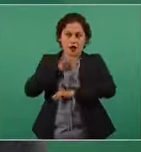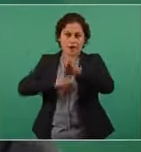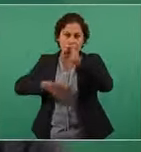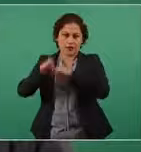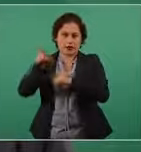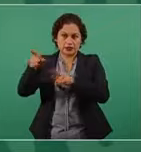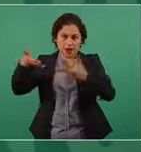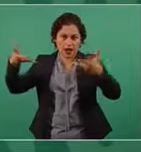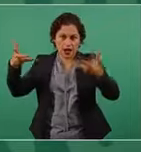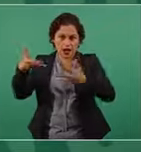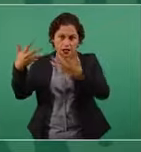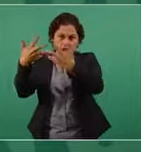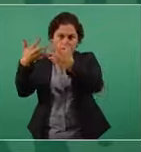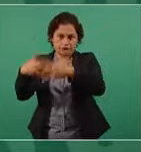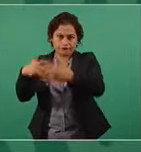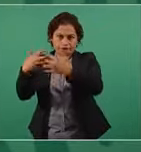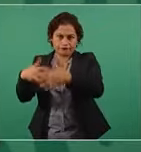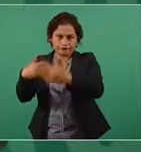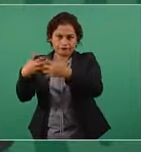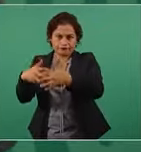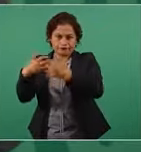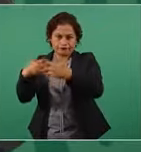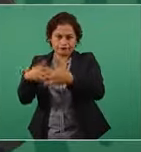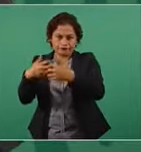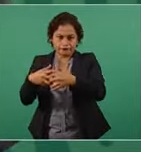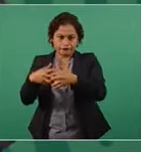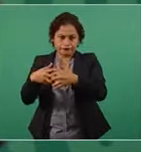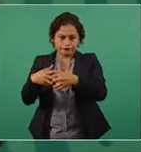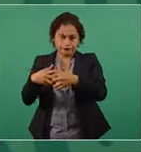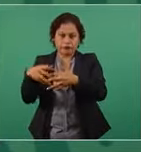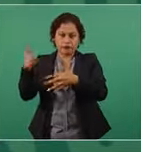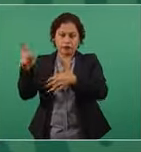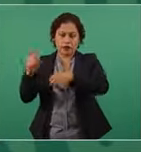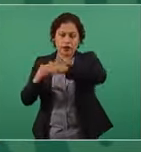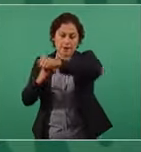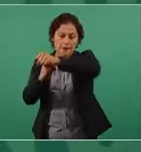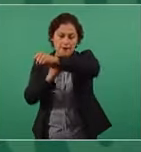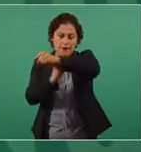se hincan las bases